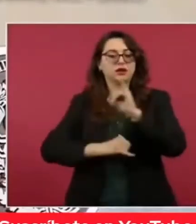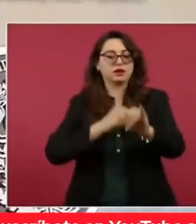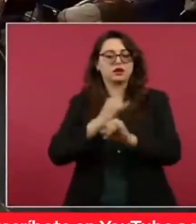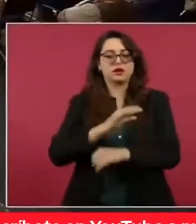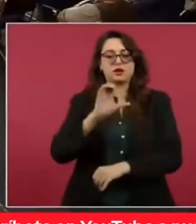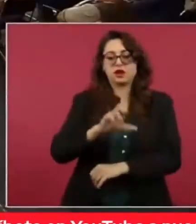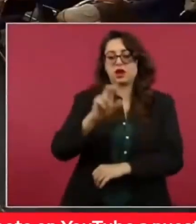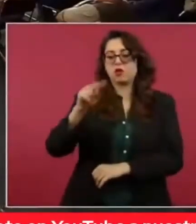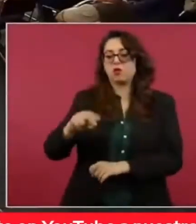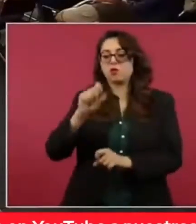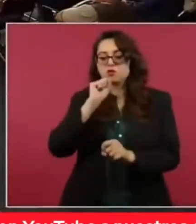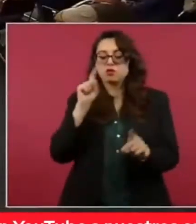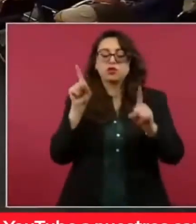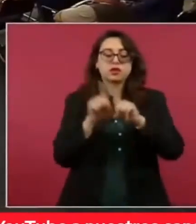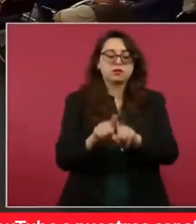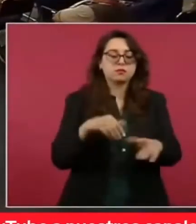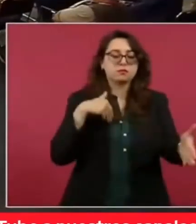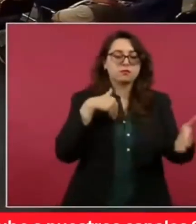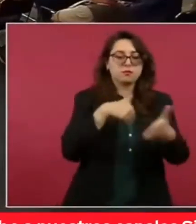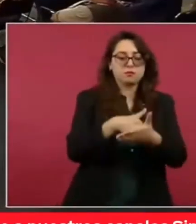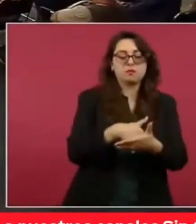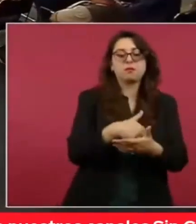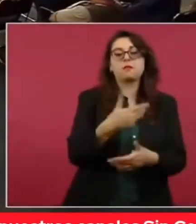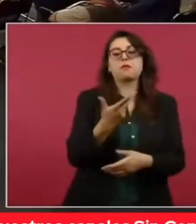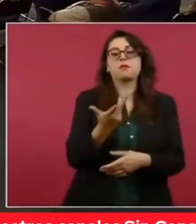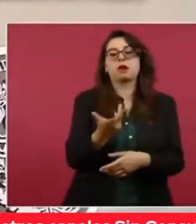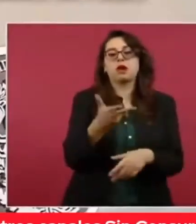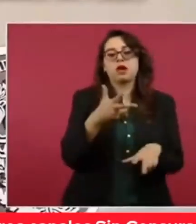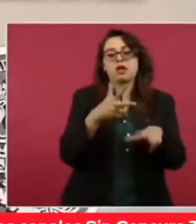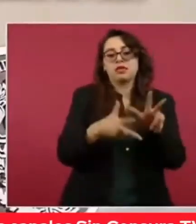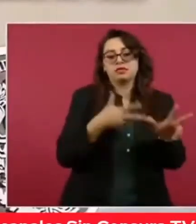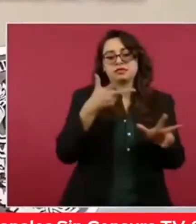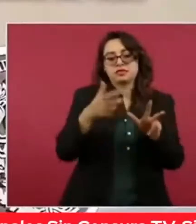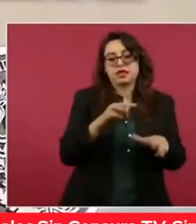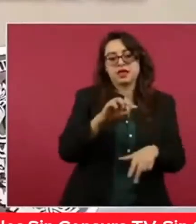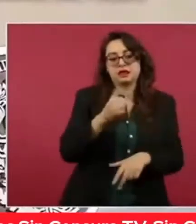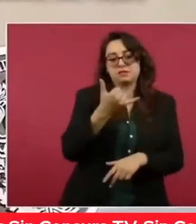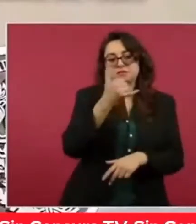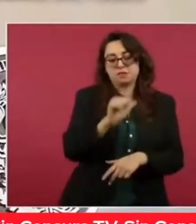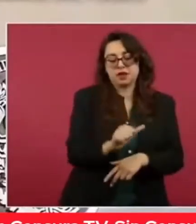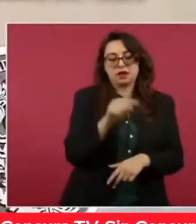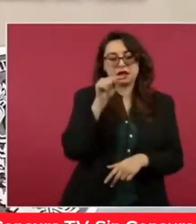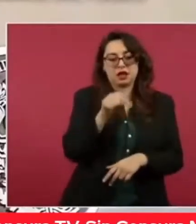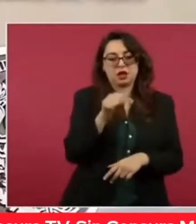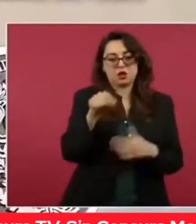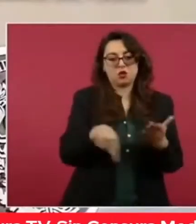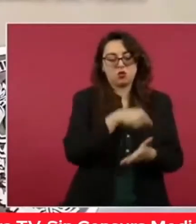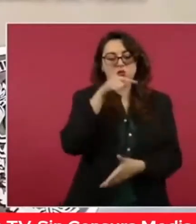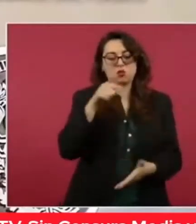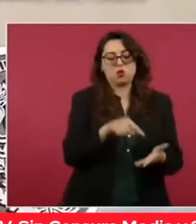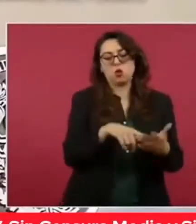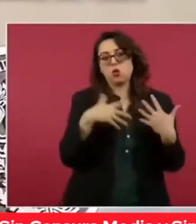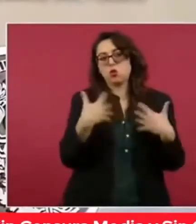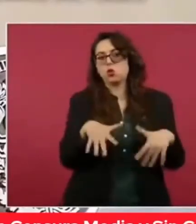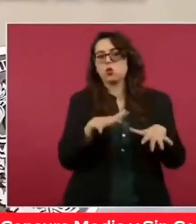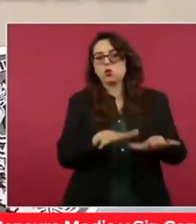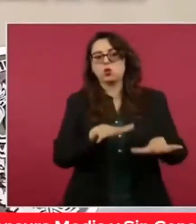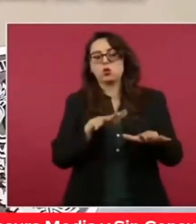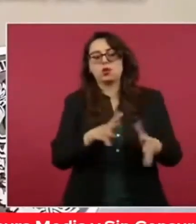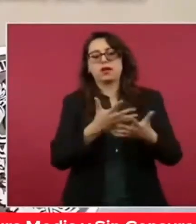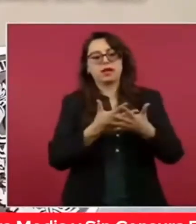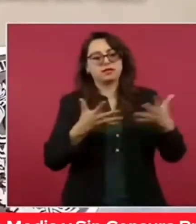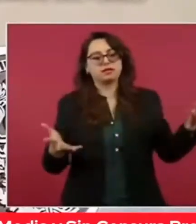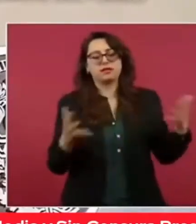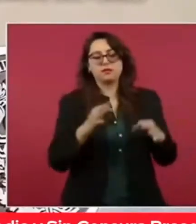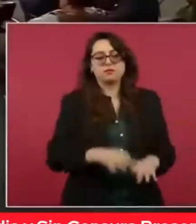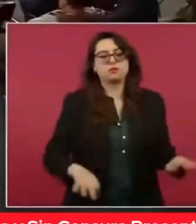de la estación del Tren Maya, del destino más importante de Latinoamérica. Esta nueva obra de infraestructura vial